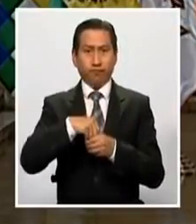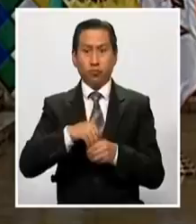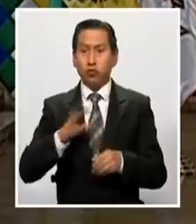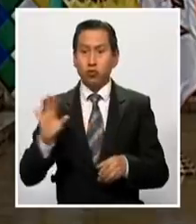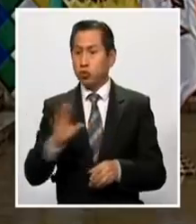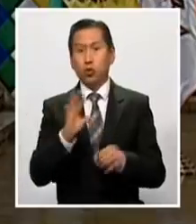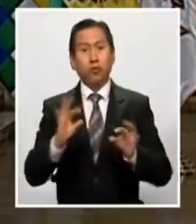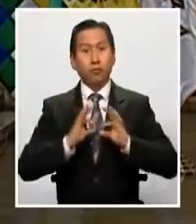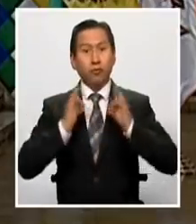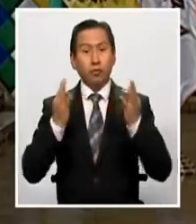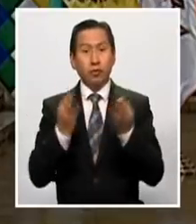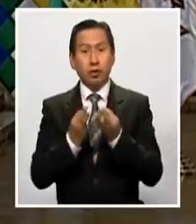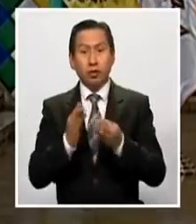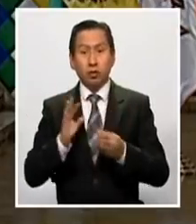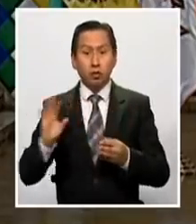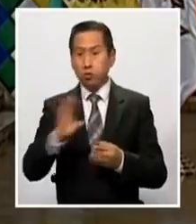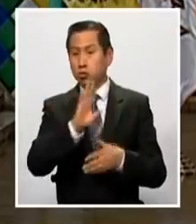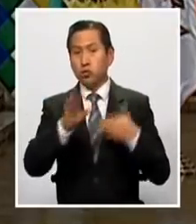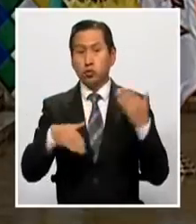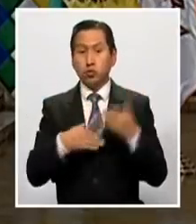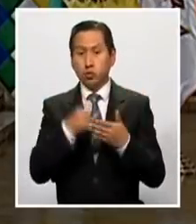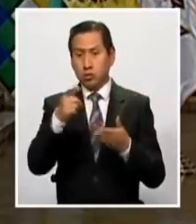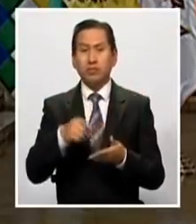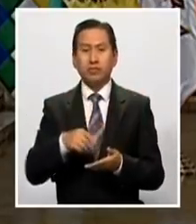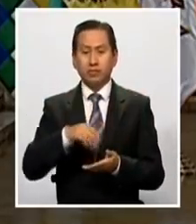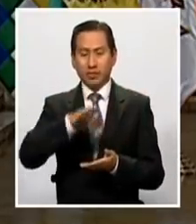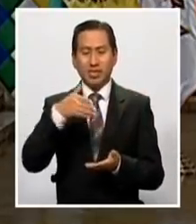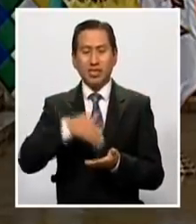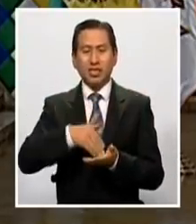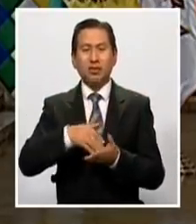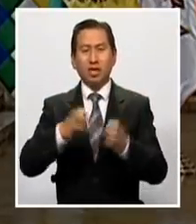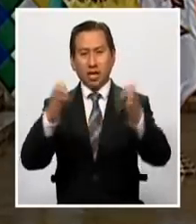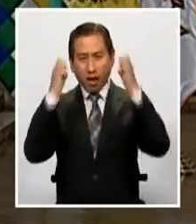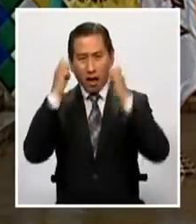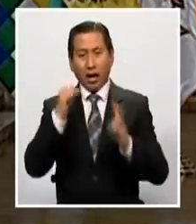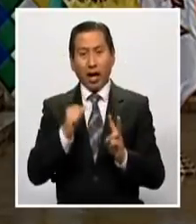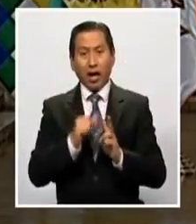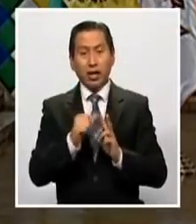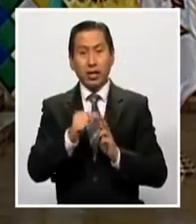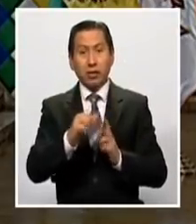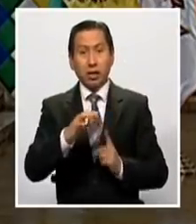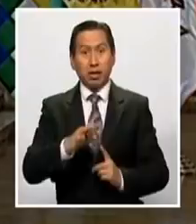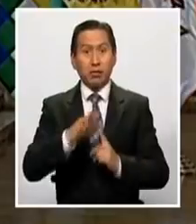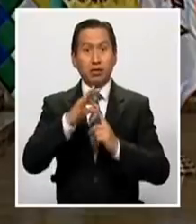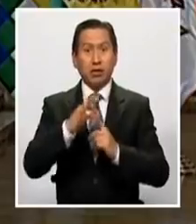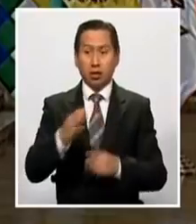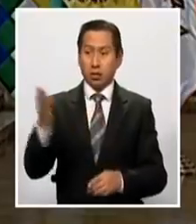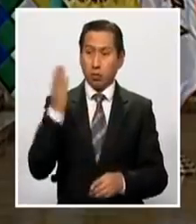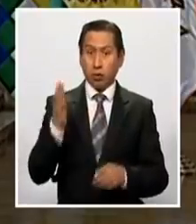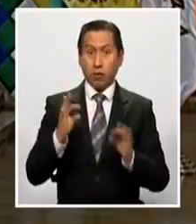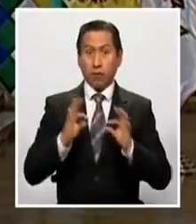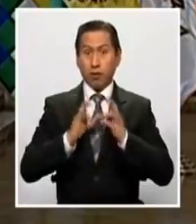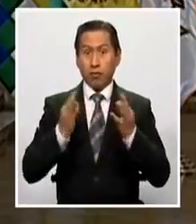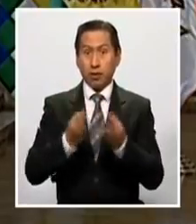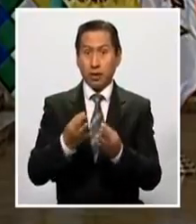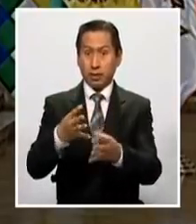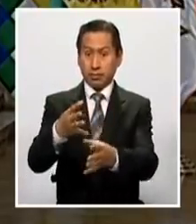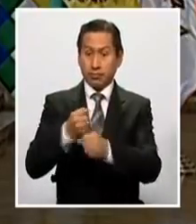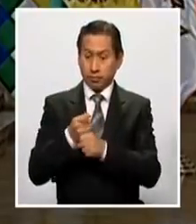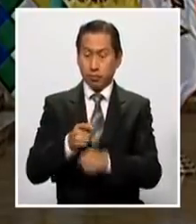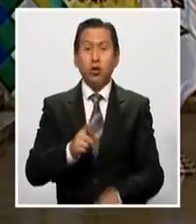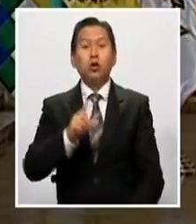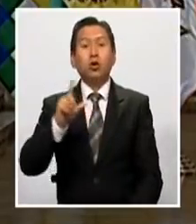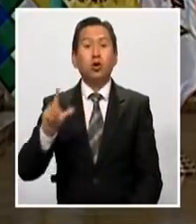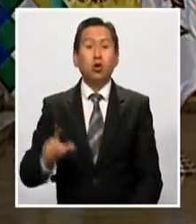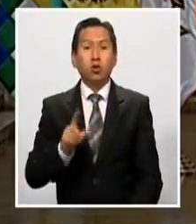estudiantes de estos Centros de Educación Alternativa y Especial cobrarán su bono familia a partir del